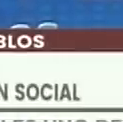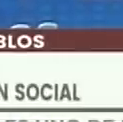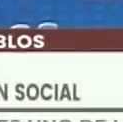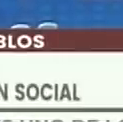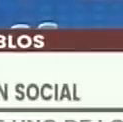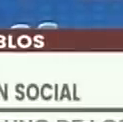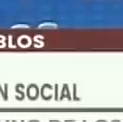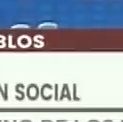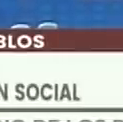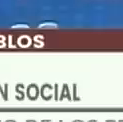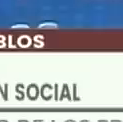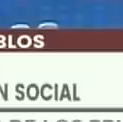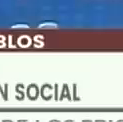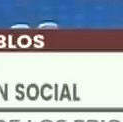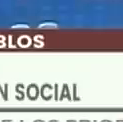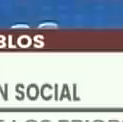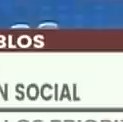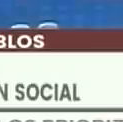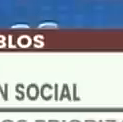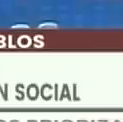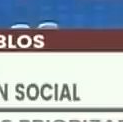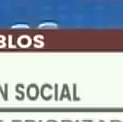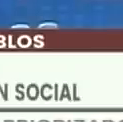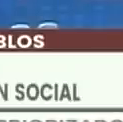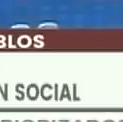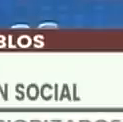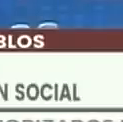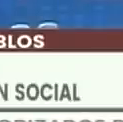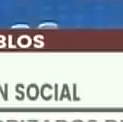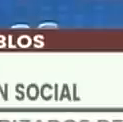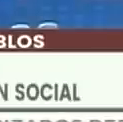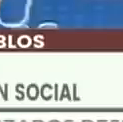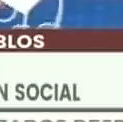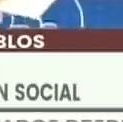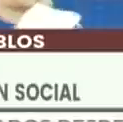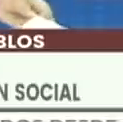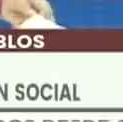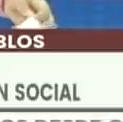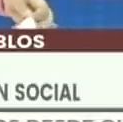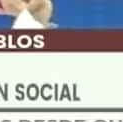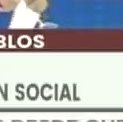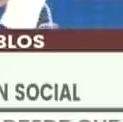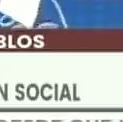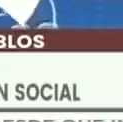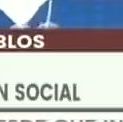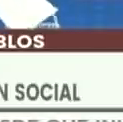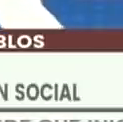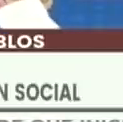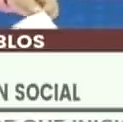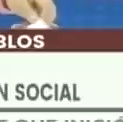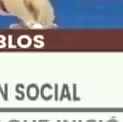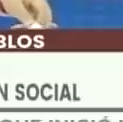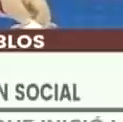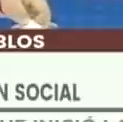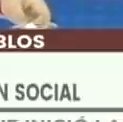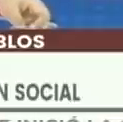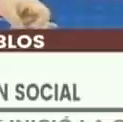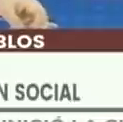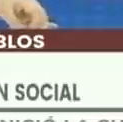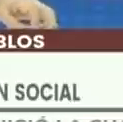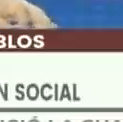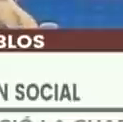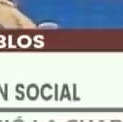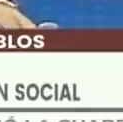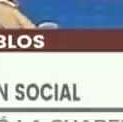Ya saben, todo el mundo pendiente de las medidas de prevención, de cuidados. Si yo me cuido,